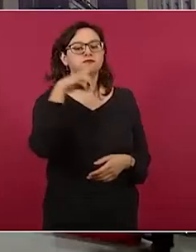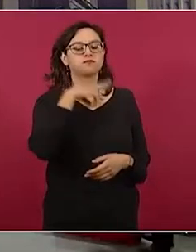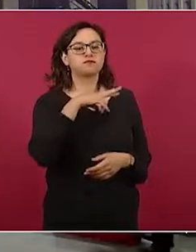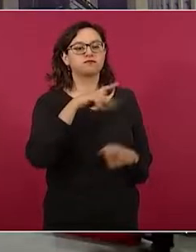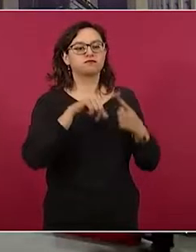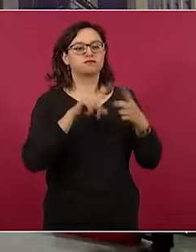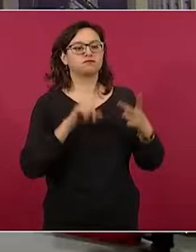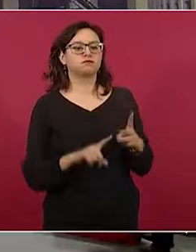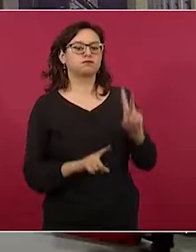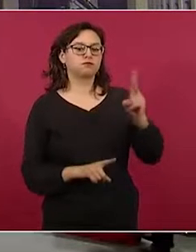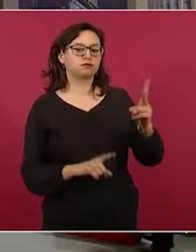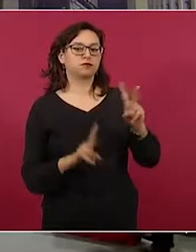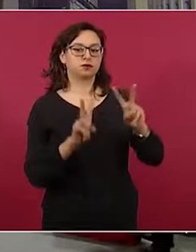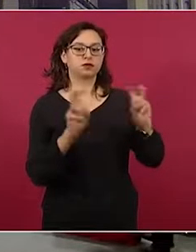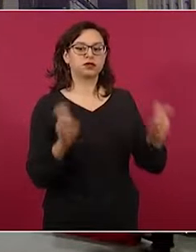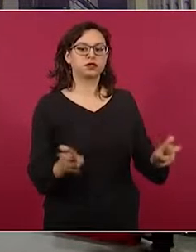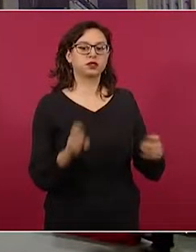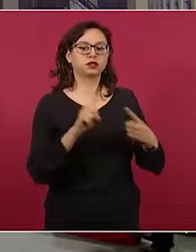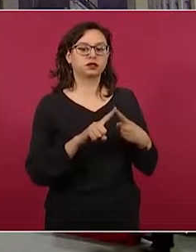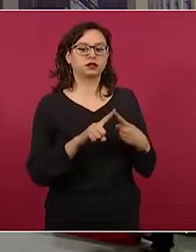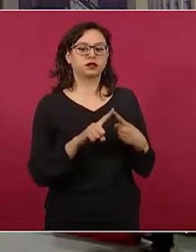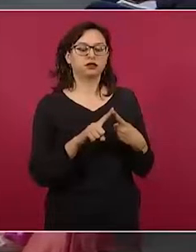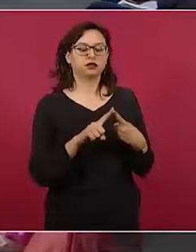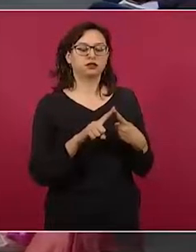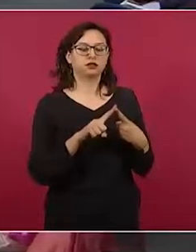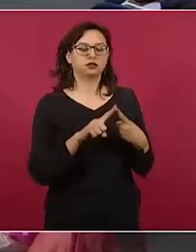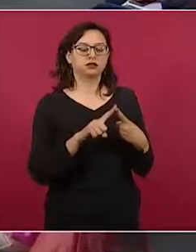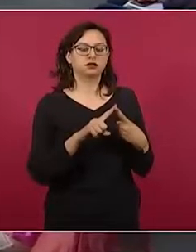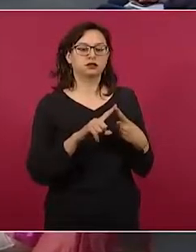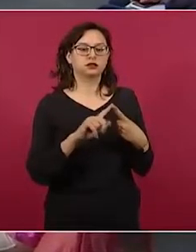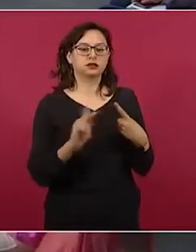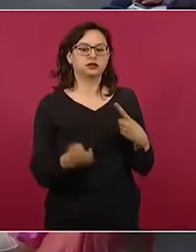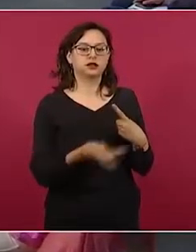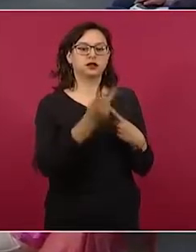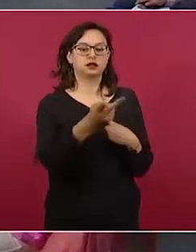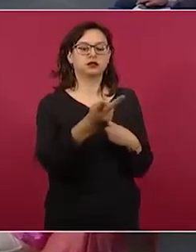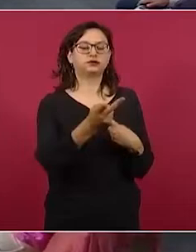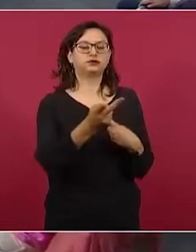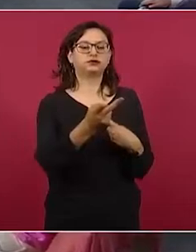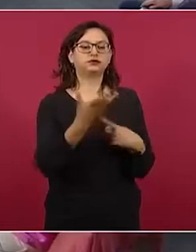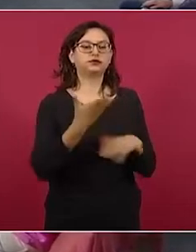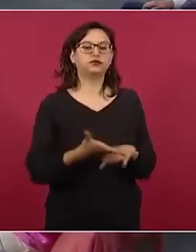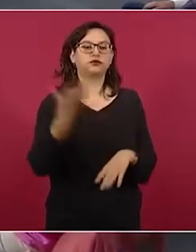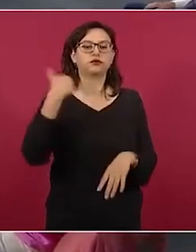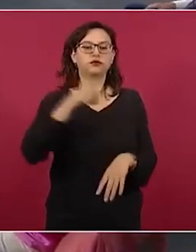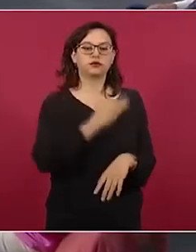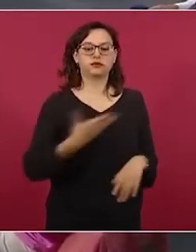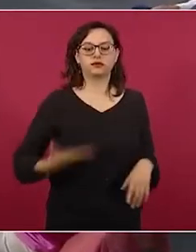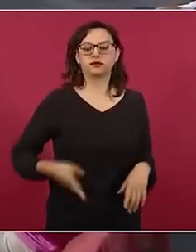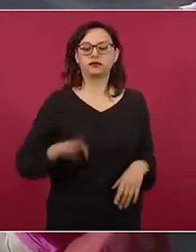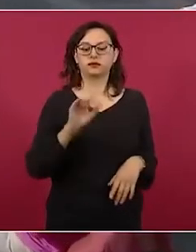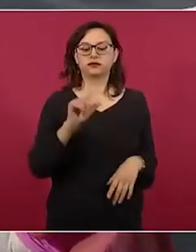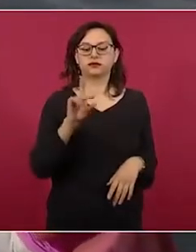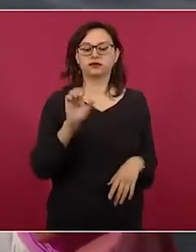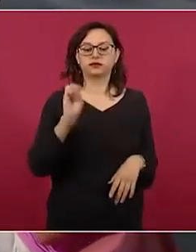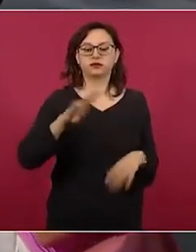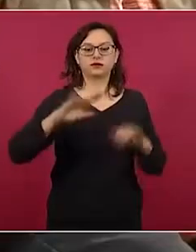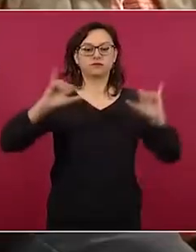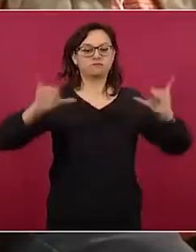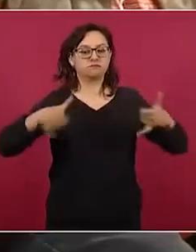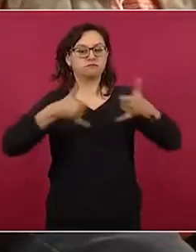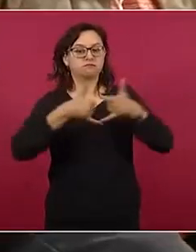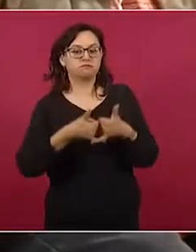Dos temas, si nos puede comentar cómo estuvo la llamada telefónica con el presidente Biden, por qué mandó